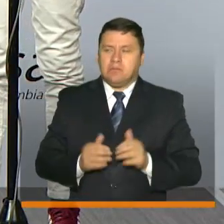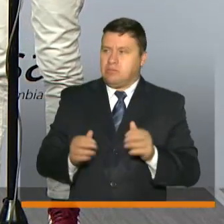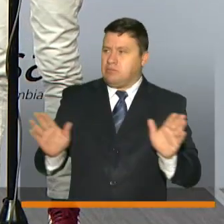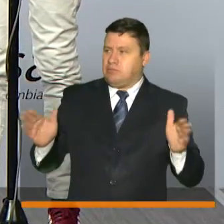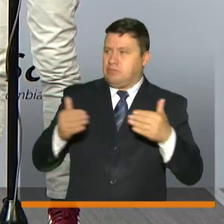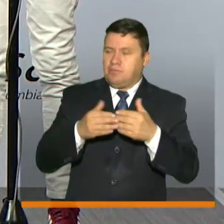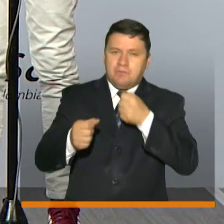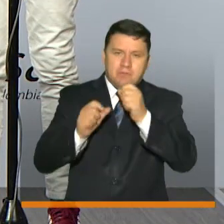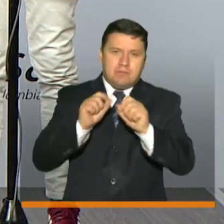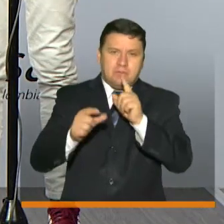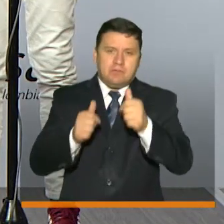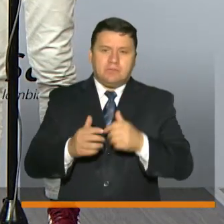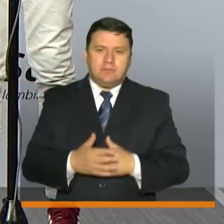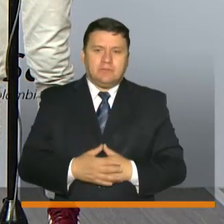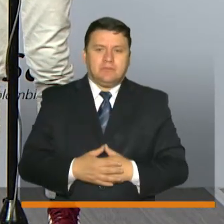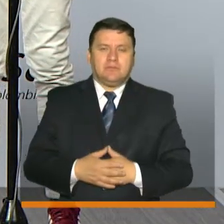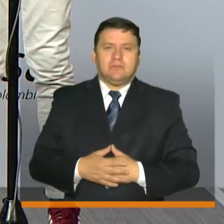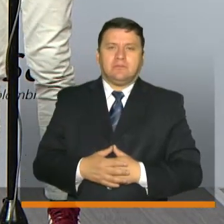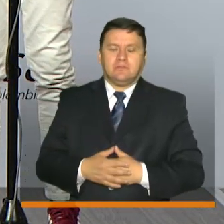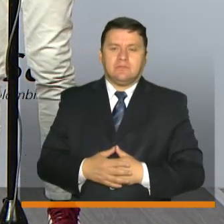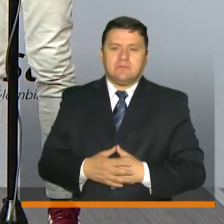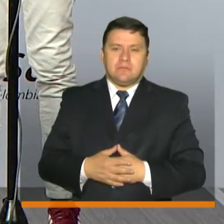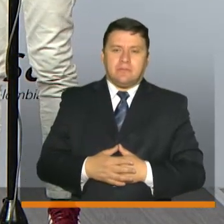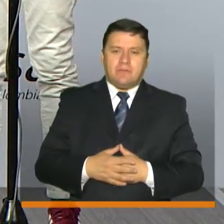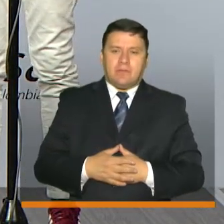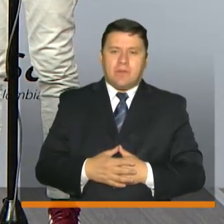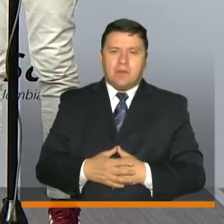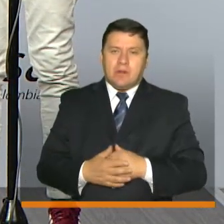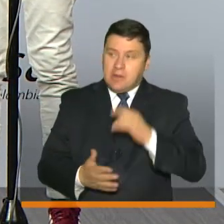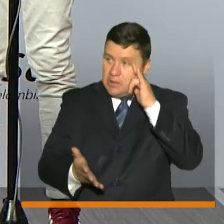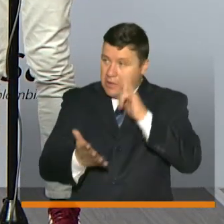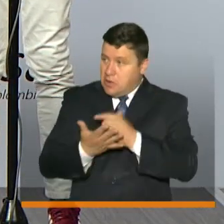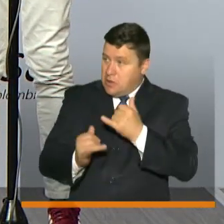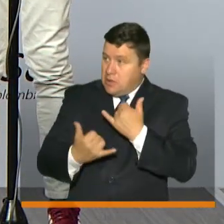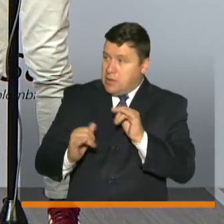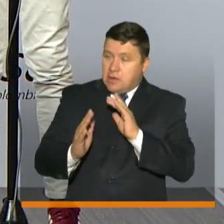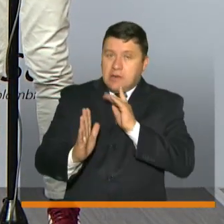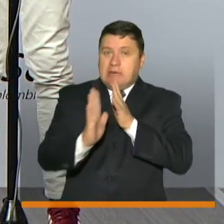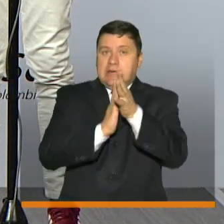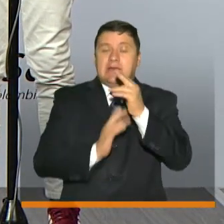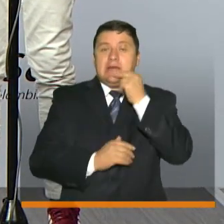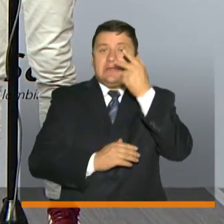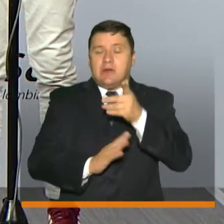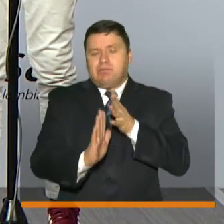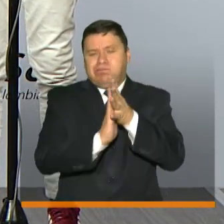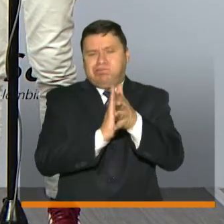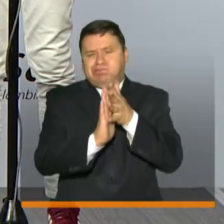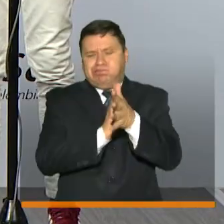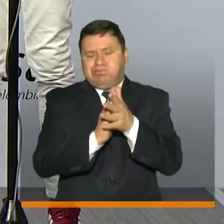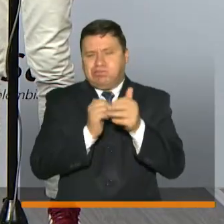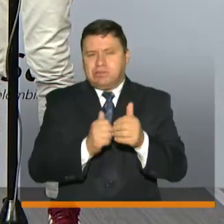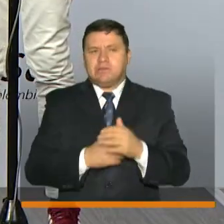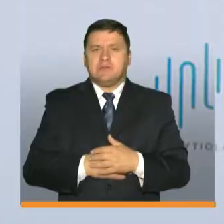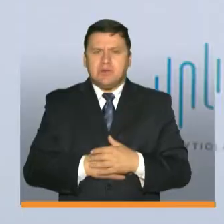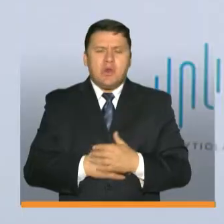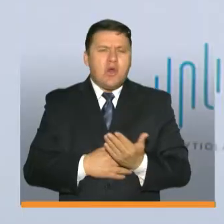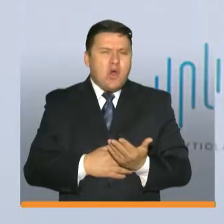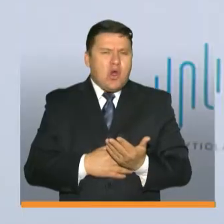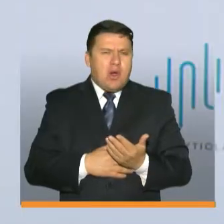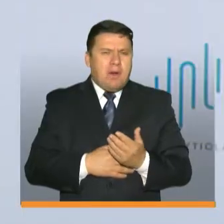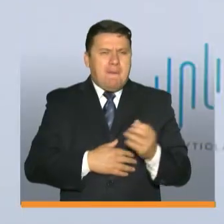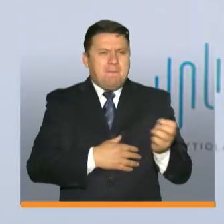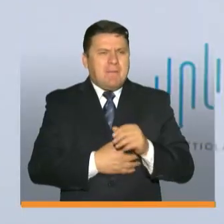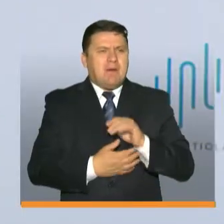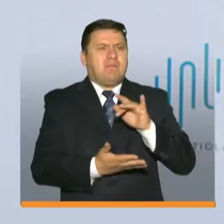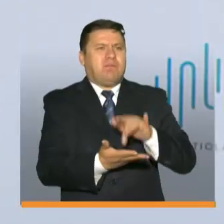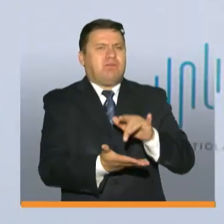cerramos esta ronda de preguntas creo que hoy hemos encontrado las historias que todos los colombianos querían ver cómo llegaban los